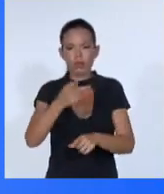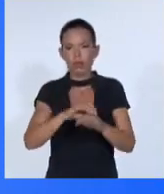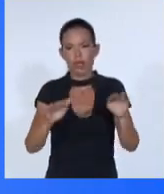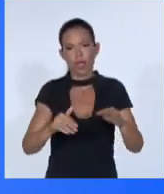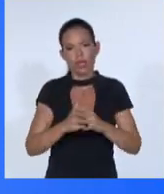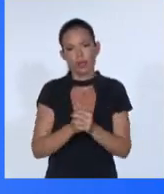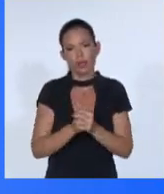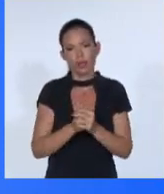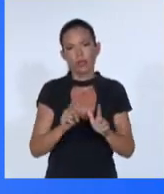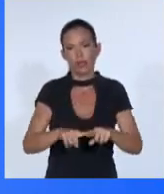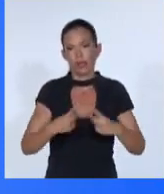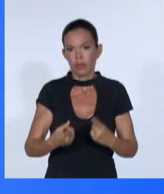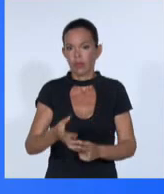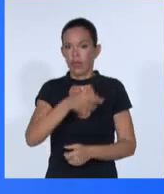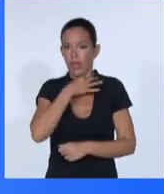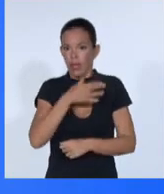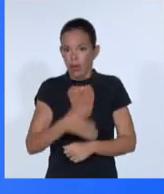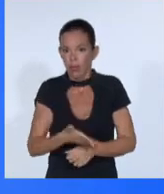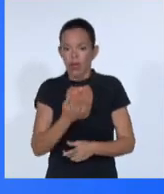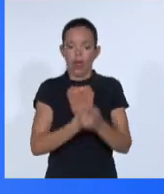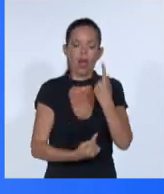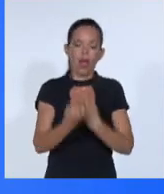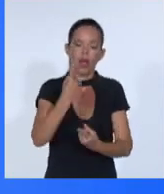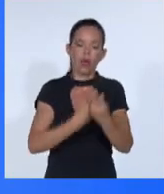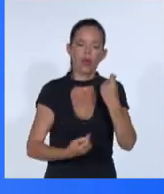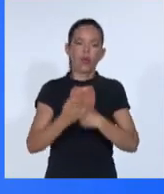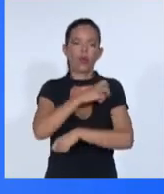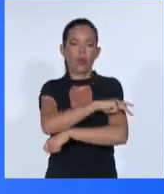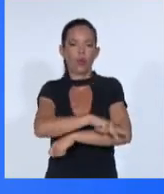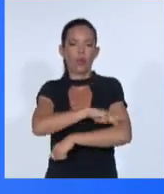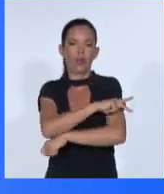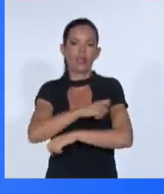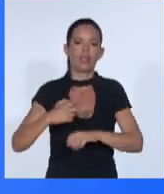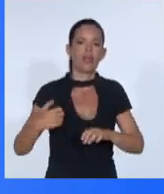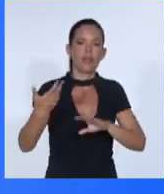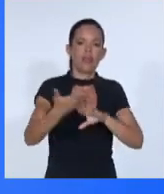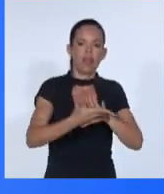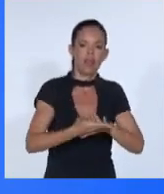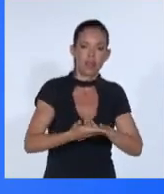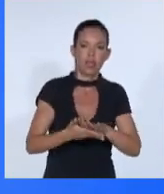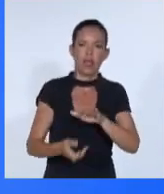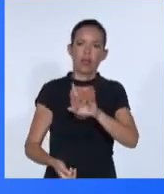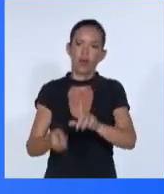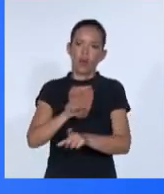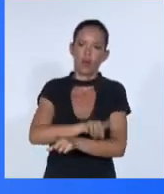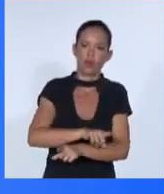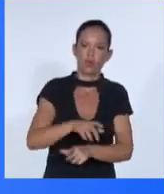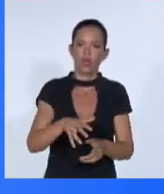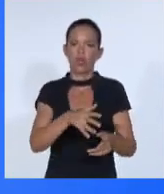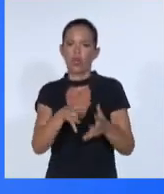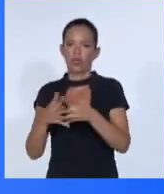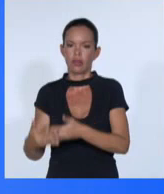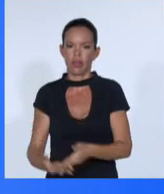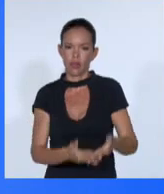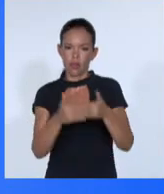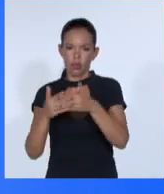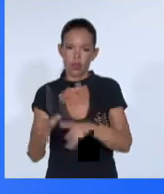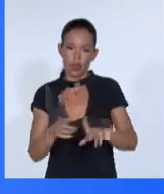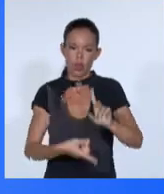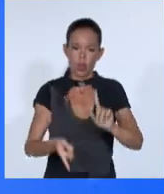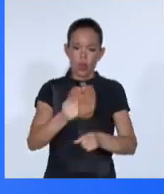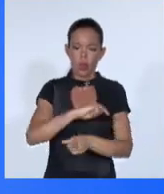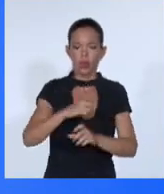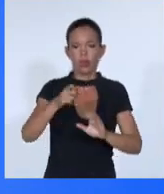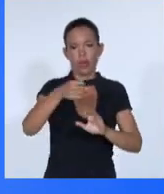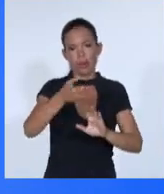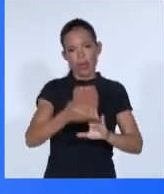países que sufren la imposición de medidas coercitivas unilaterales, las cuales constituyen una grave violación de los propósitos y principios